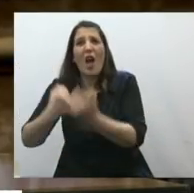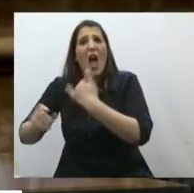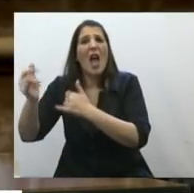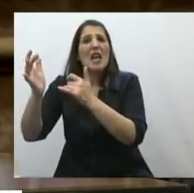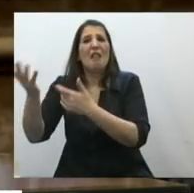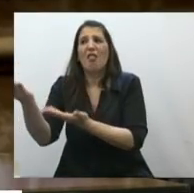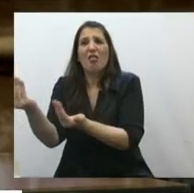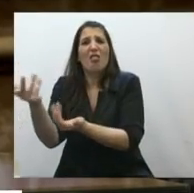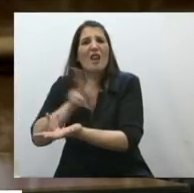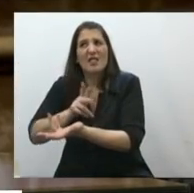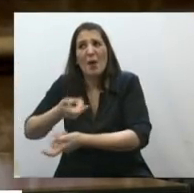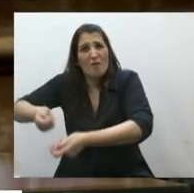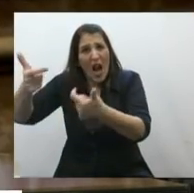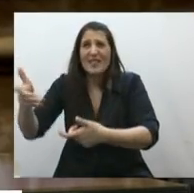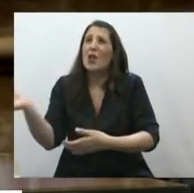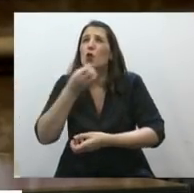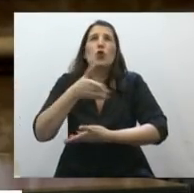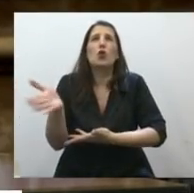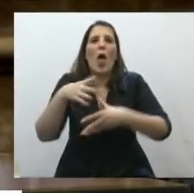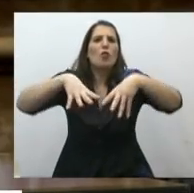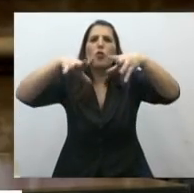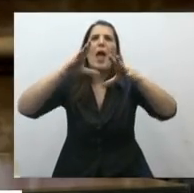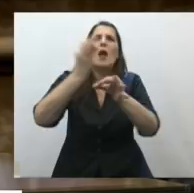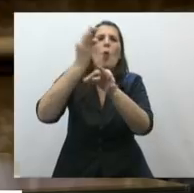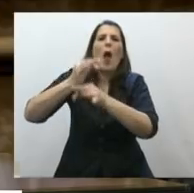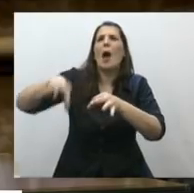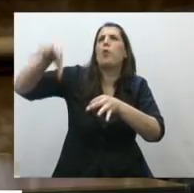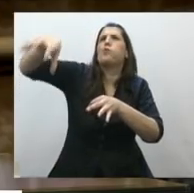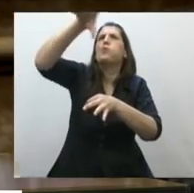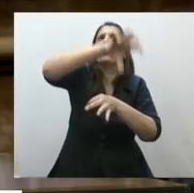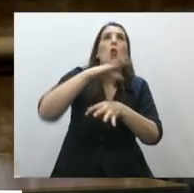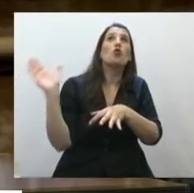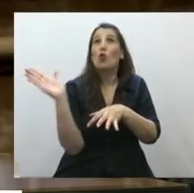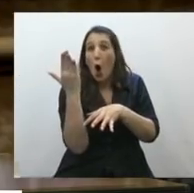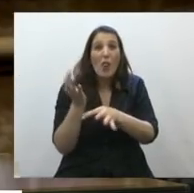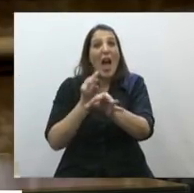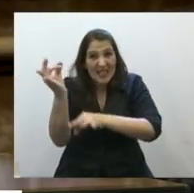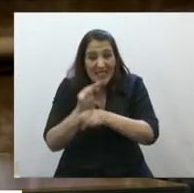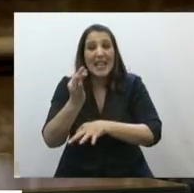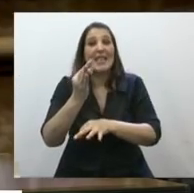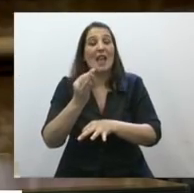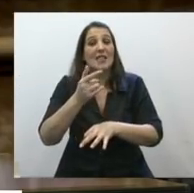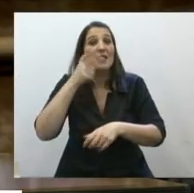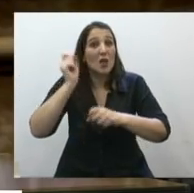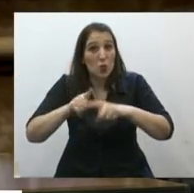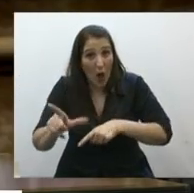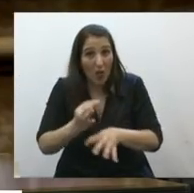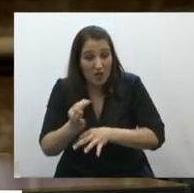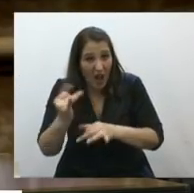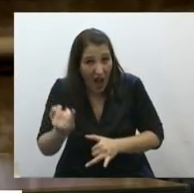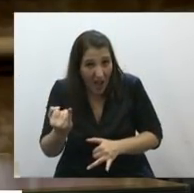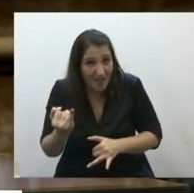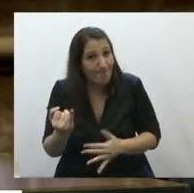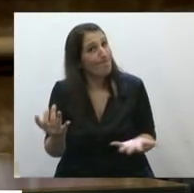establecimientos educativos del país y transversalmente se dan clases de educación sesión integral. Lo dijo Milagro,